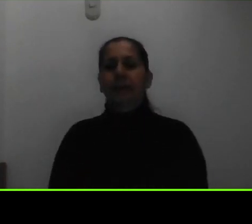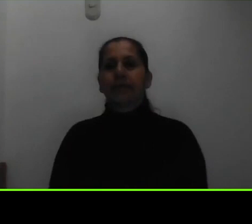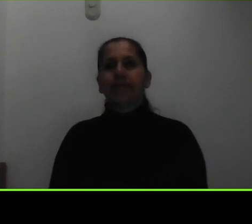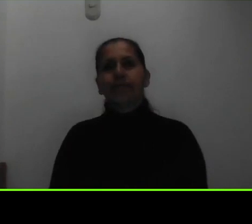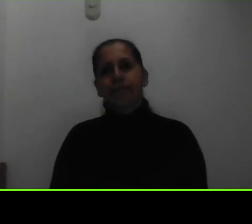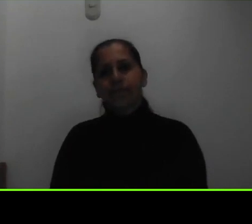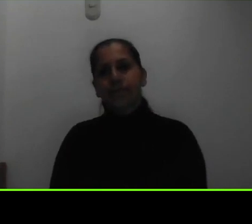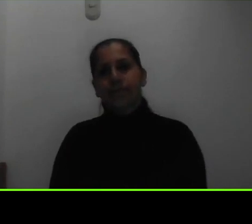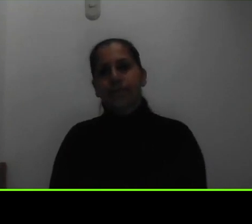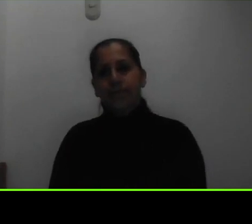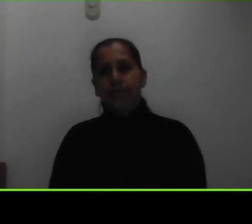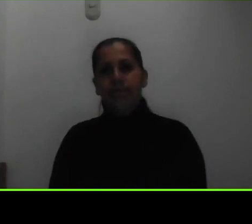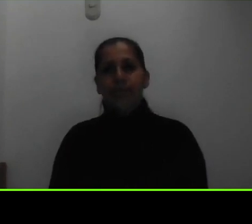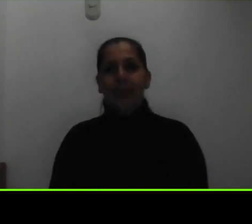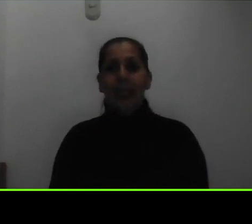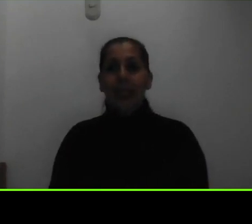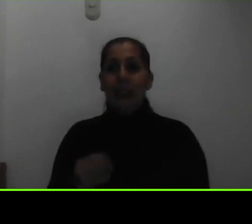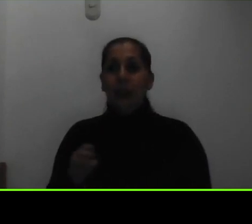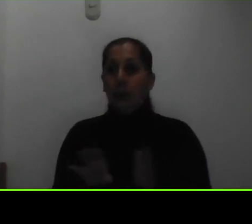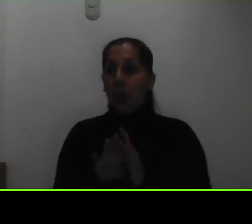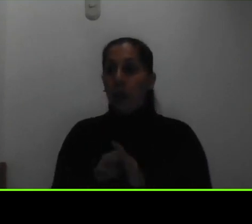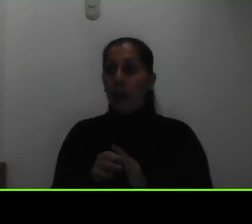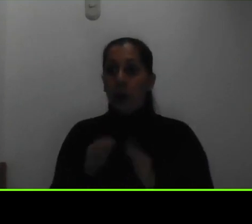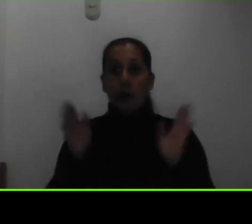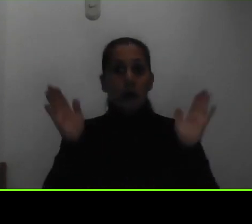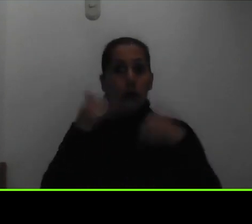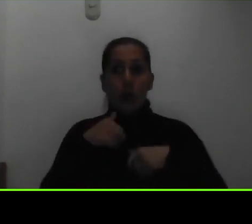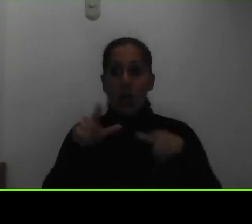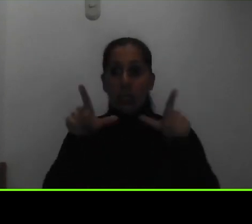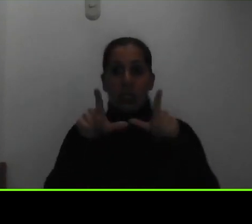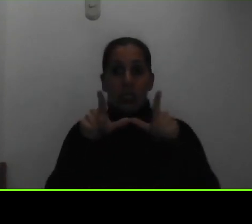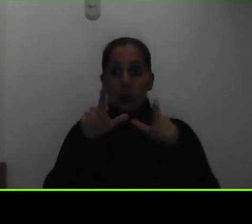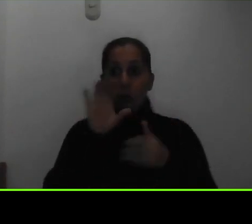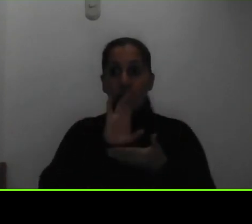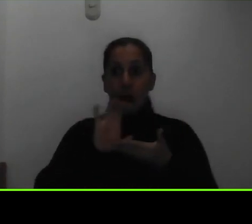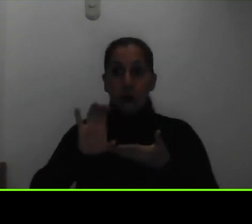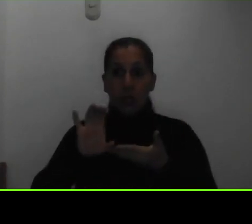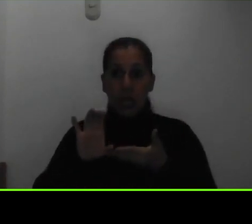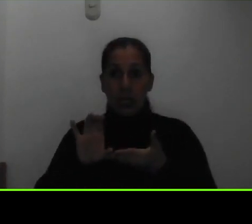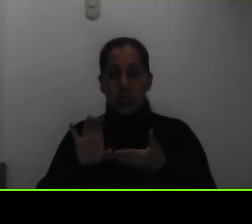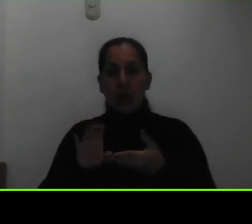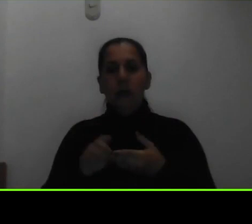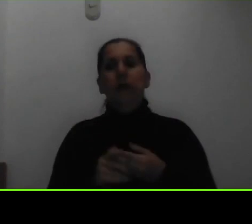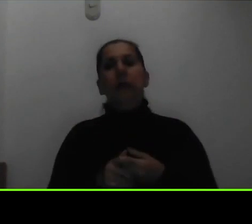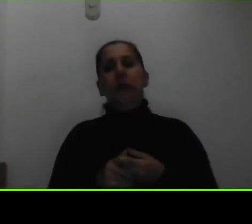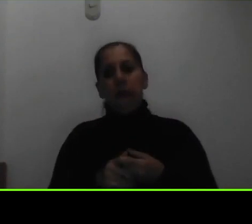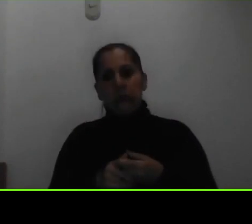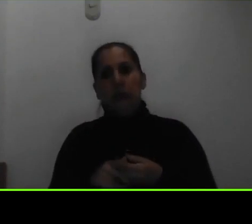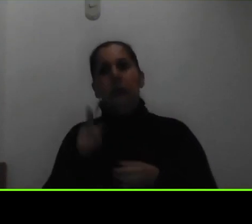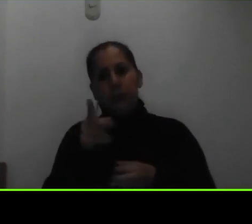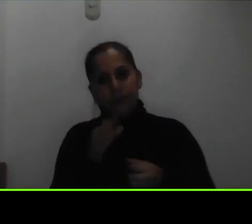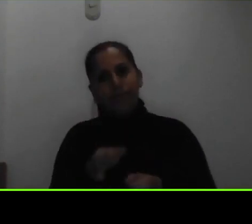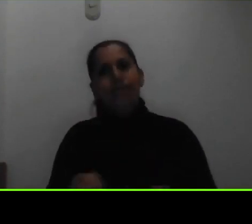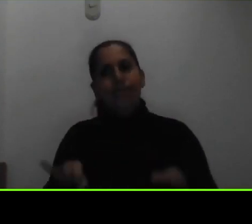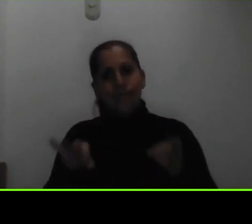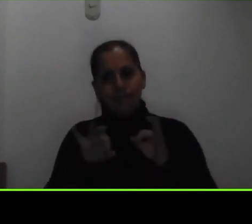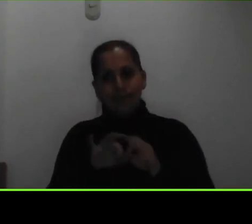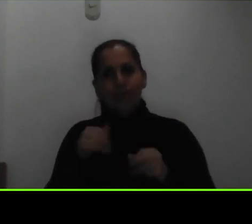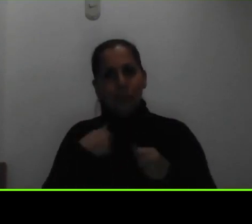si todavía no tiene el título de secundaria eso es importante y lo mencioné en algún momento de